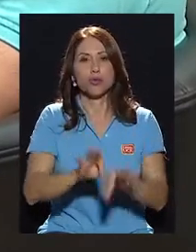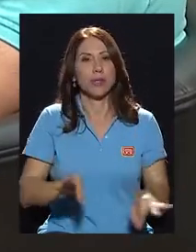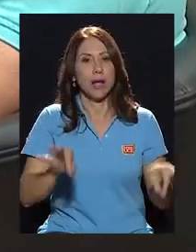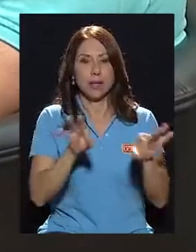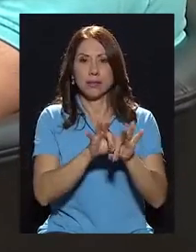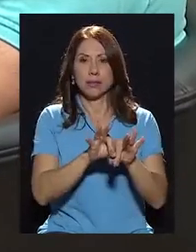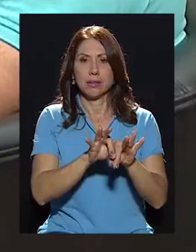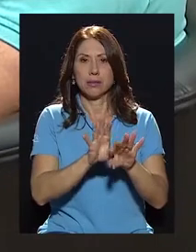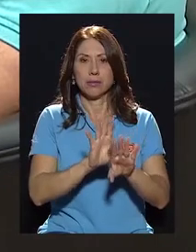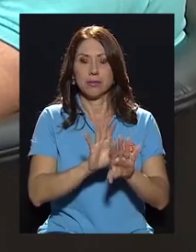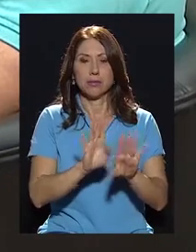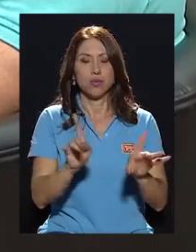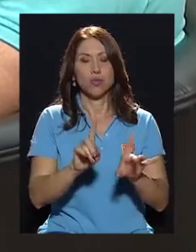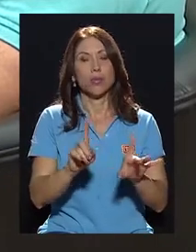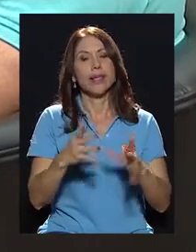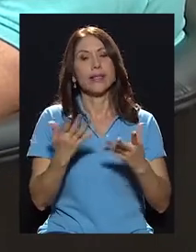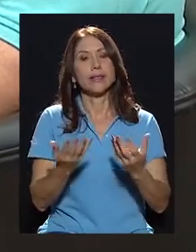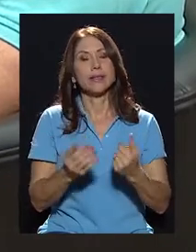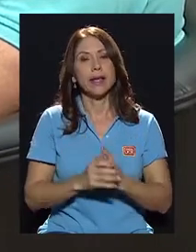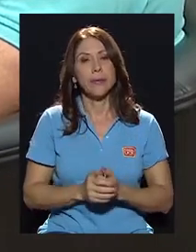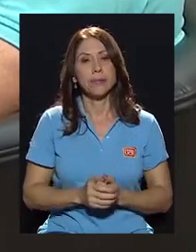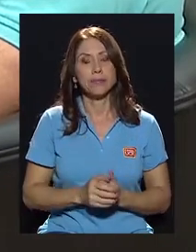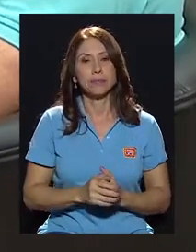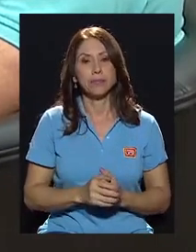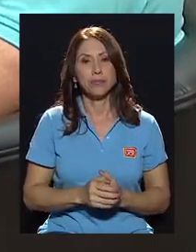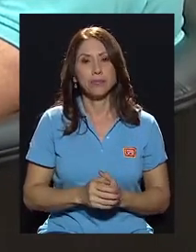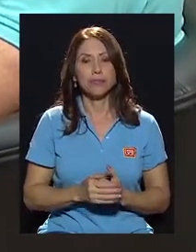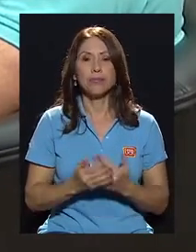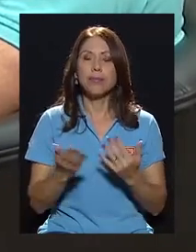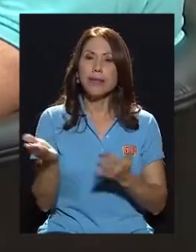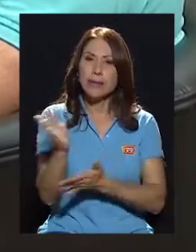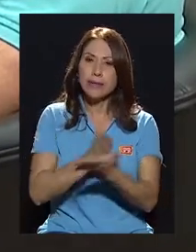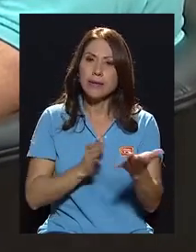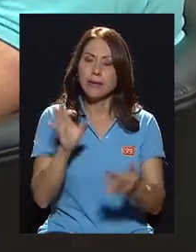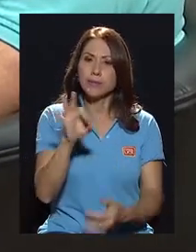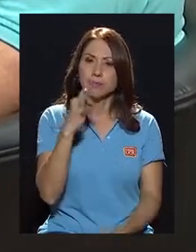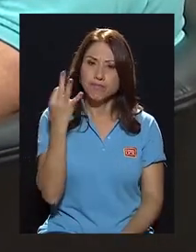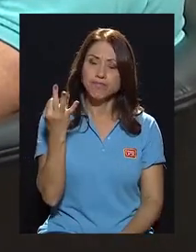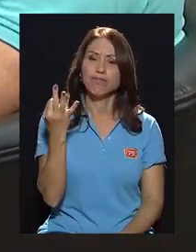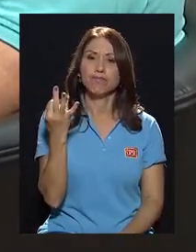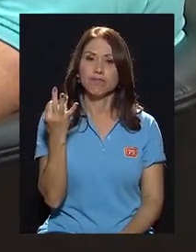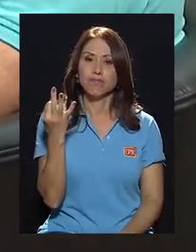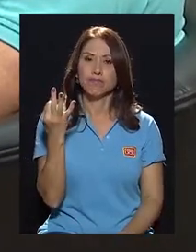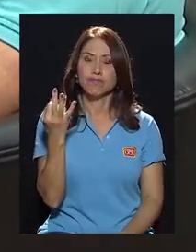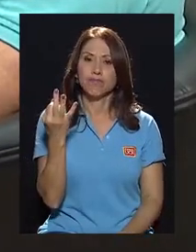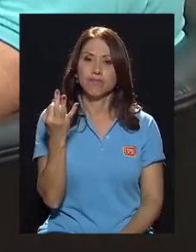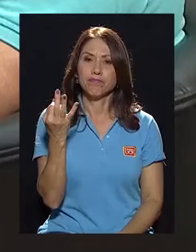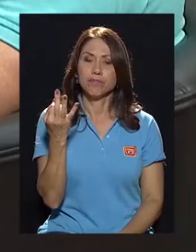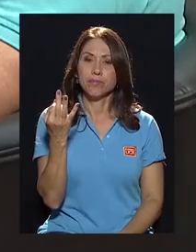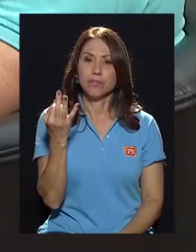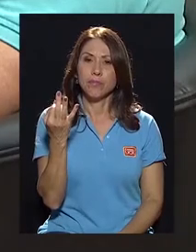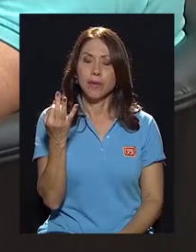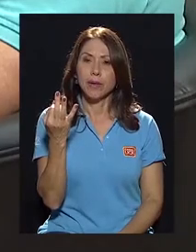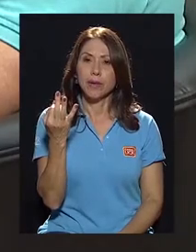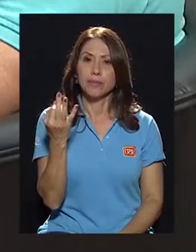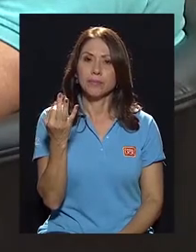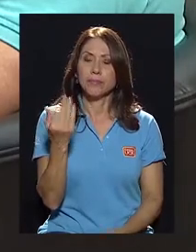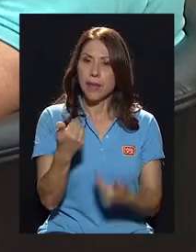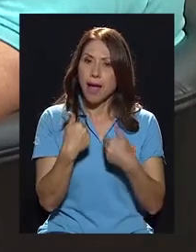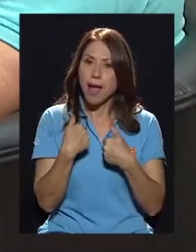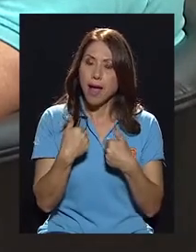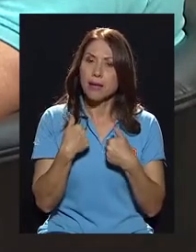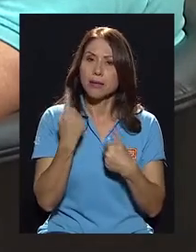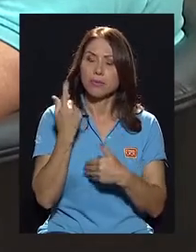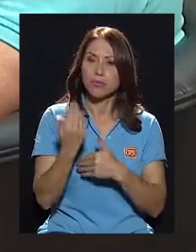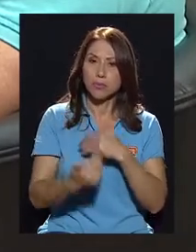digamos, de alguna manera haya un